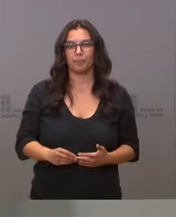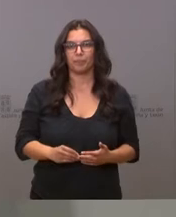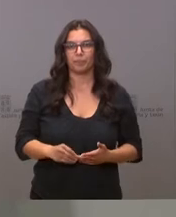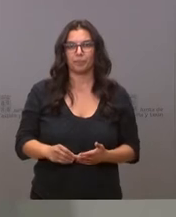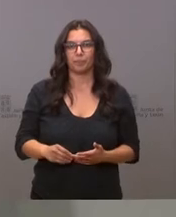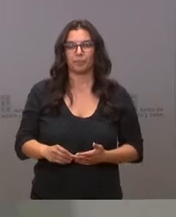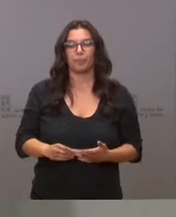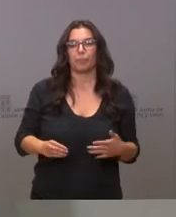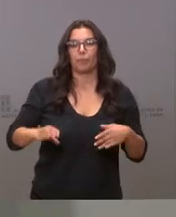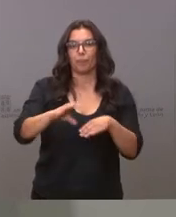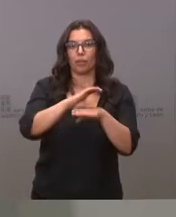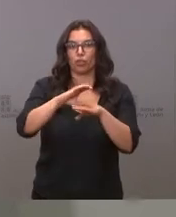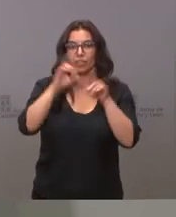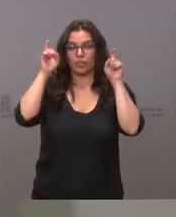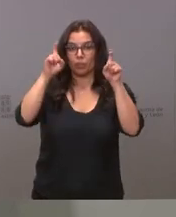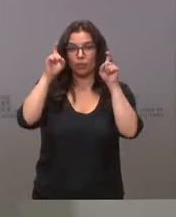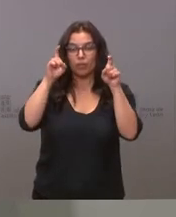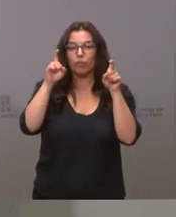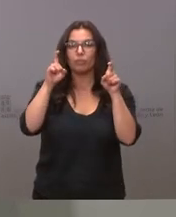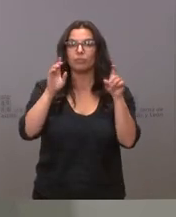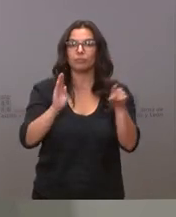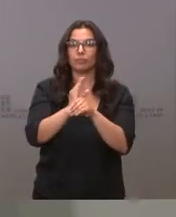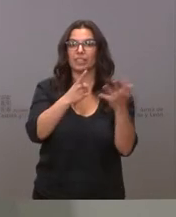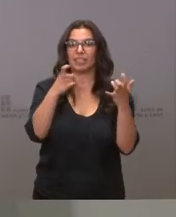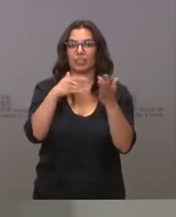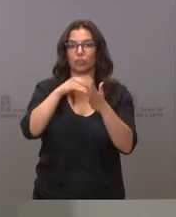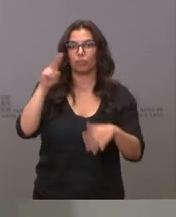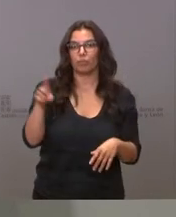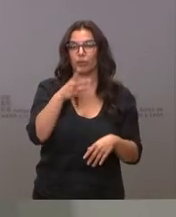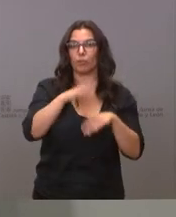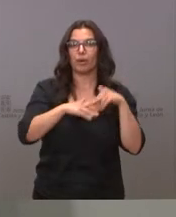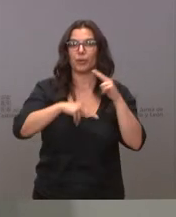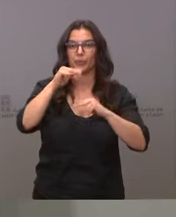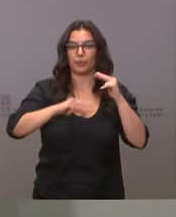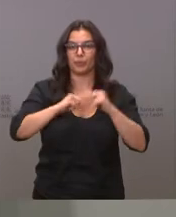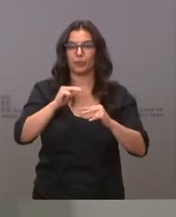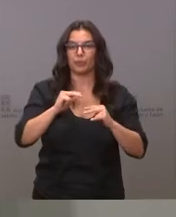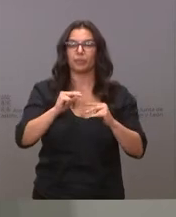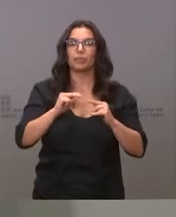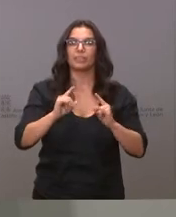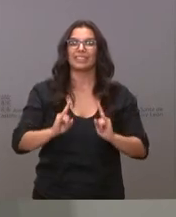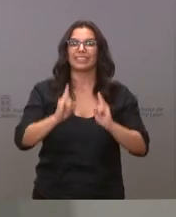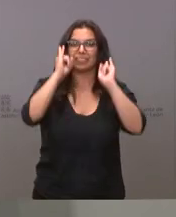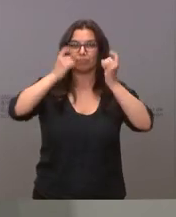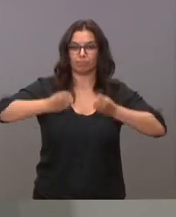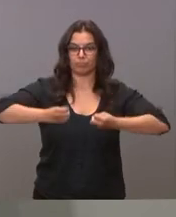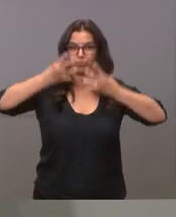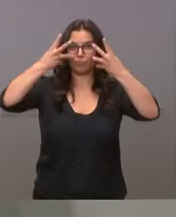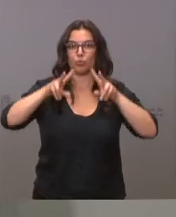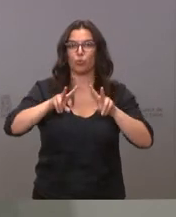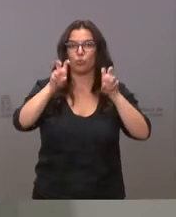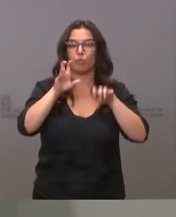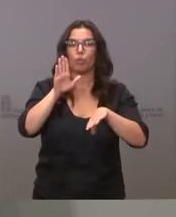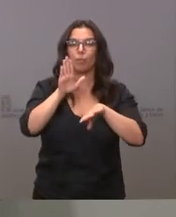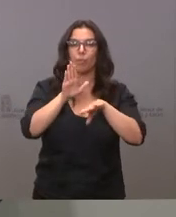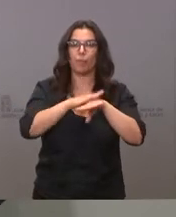La Consejería de Educación destina 600.000 euros a la construcción de un nuevo edificio para el